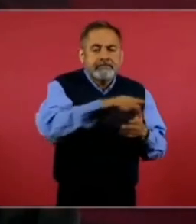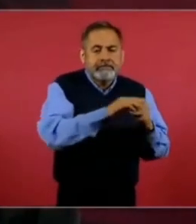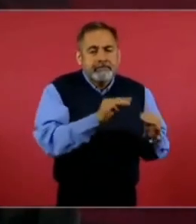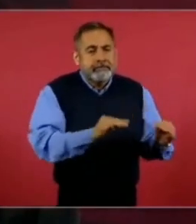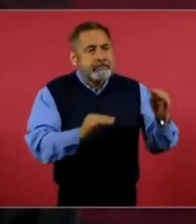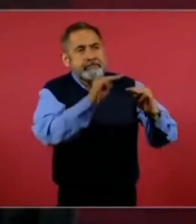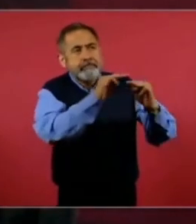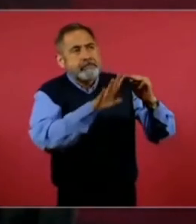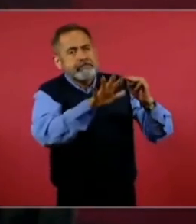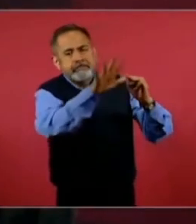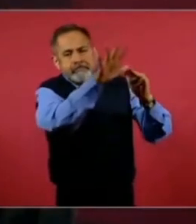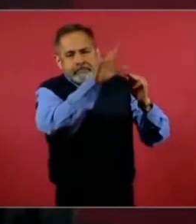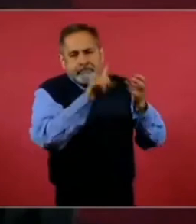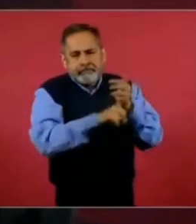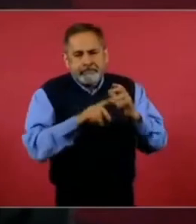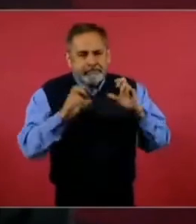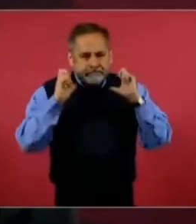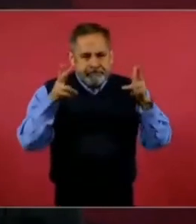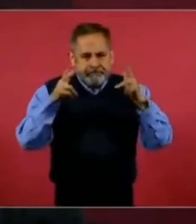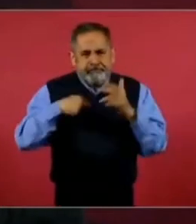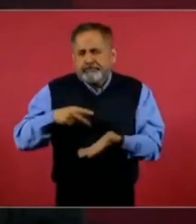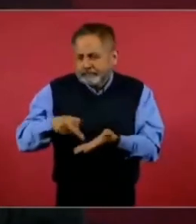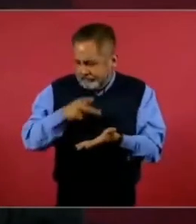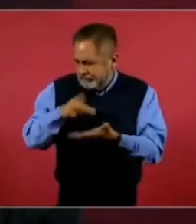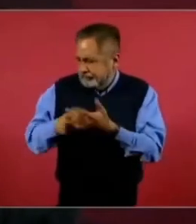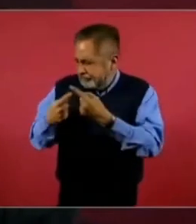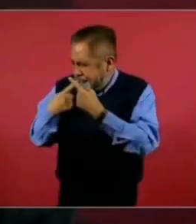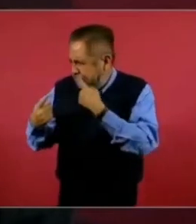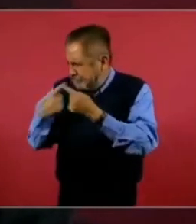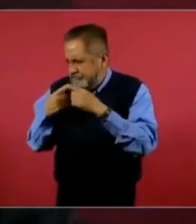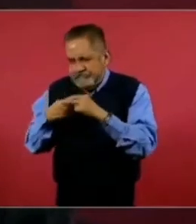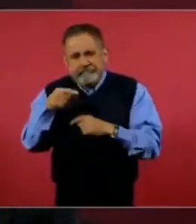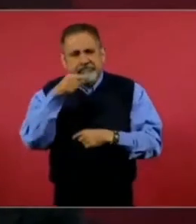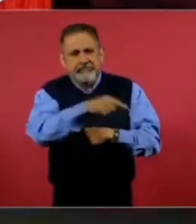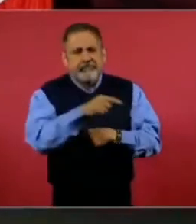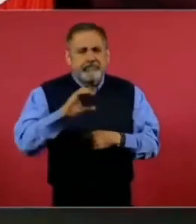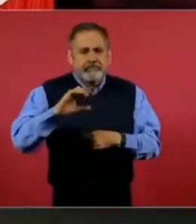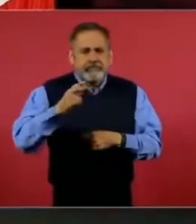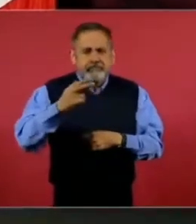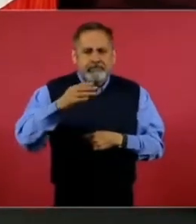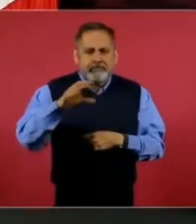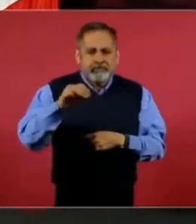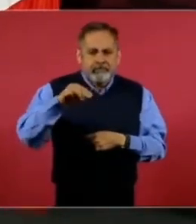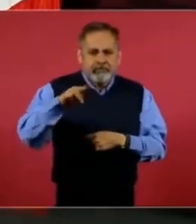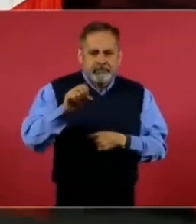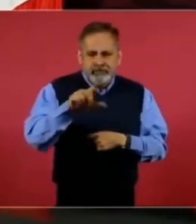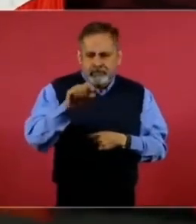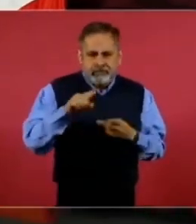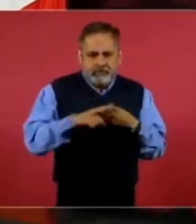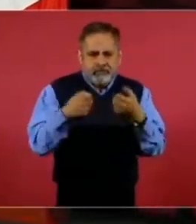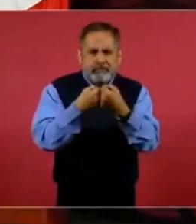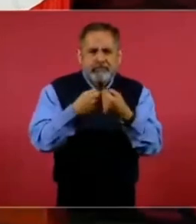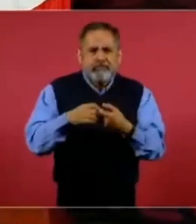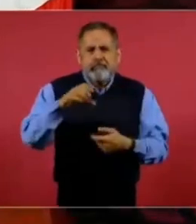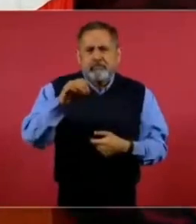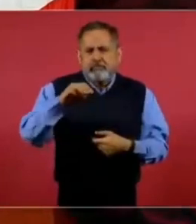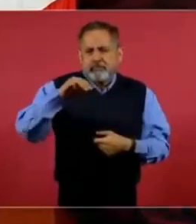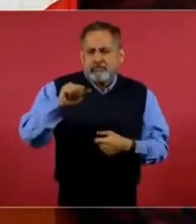de Chiapas. Aquí lo hemos tratado. Es Chico Muselo, frontera Comalapa,